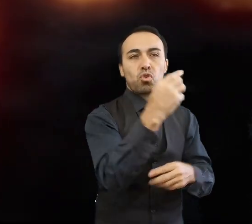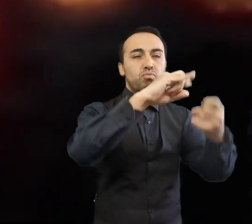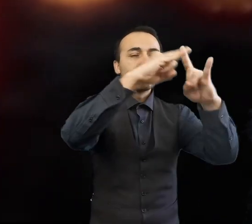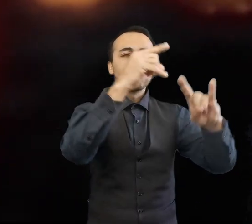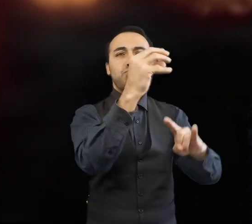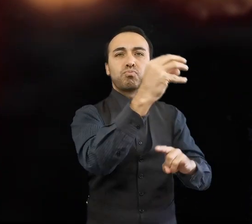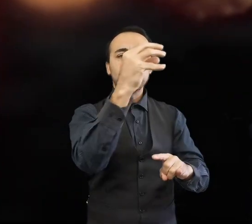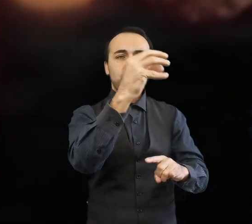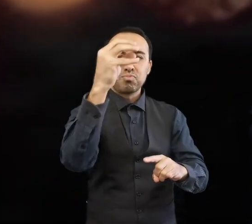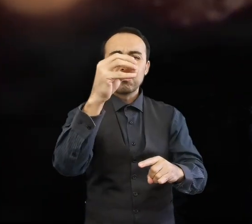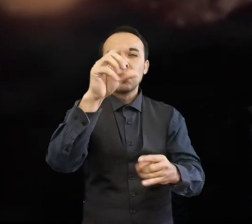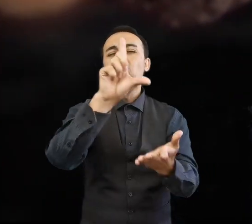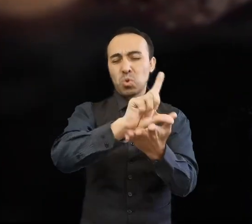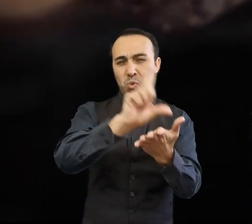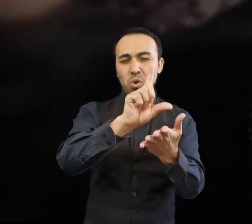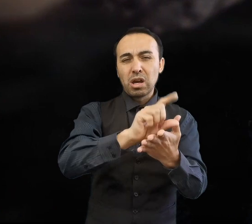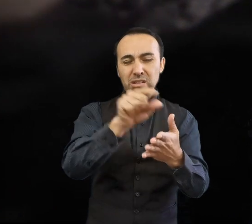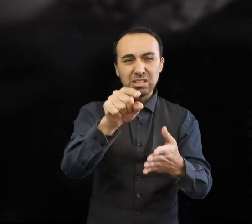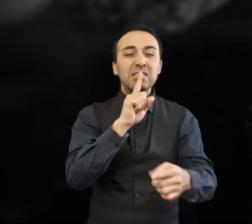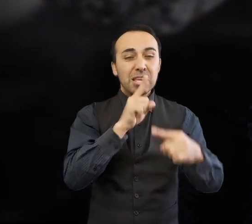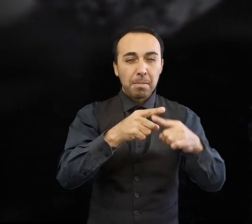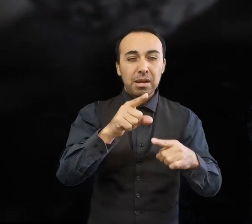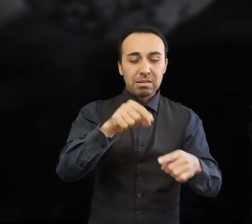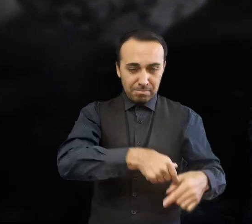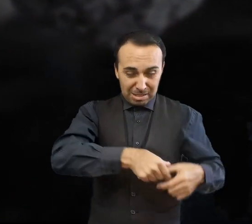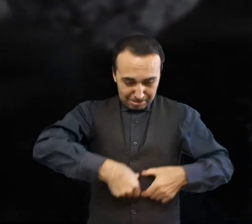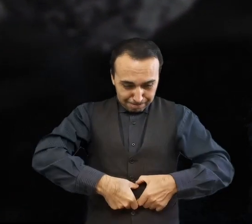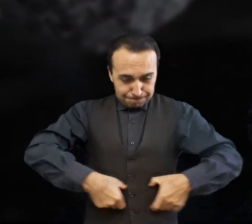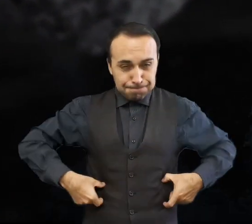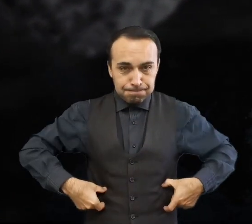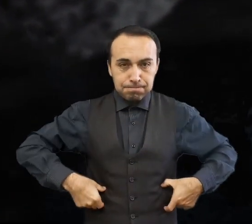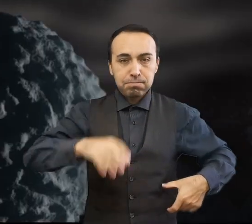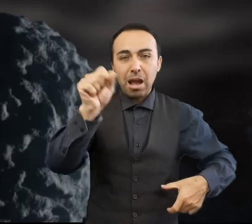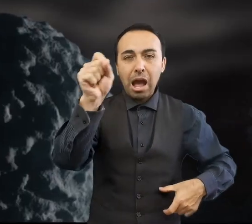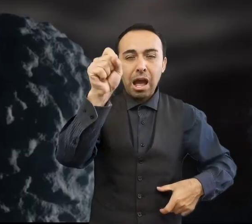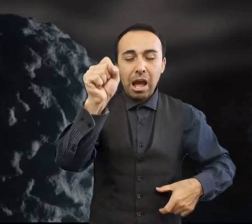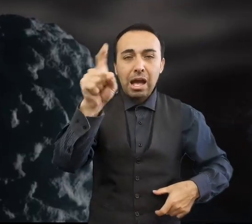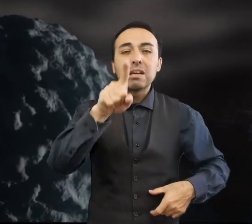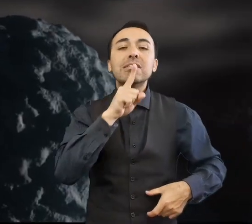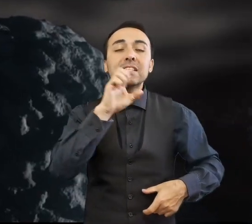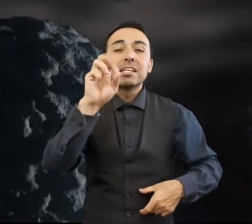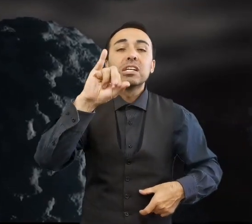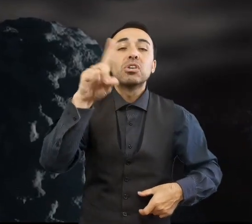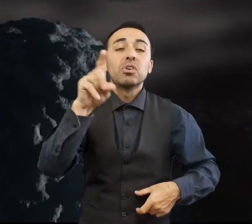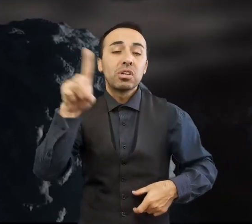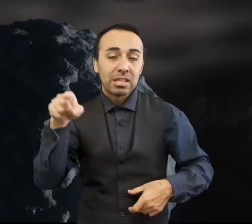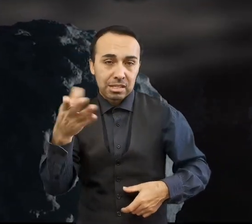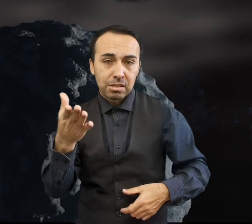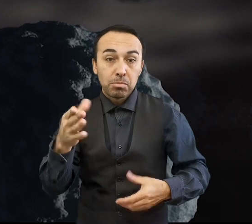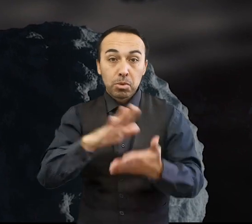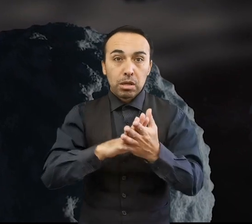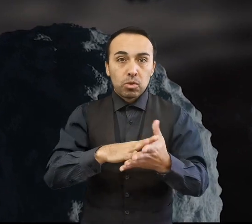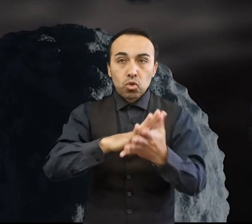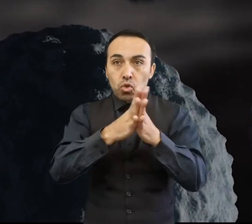por miles o millones de objetos que en conjunto apenas suponen un 4% de la masa de la Luna. Los objetos